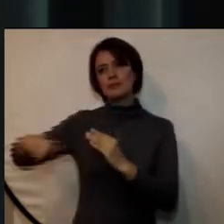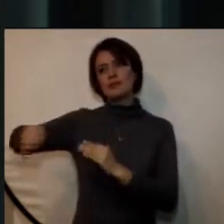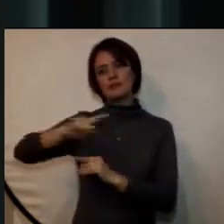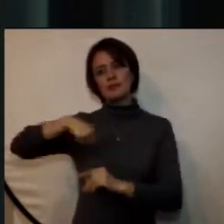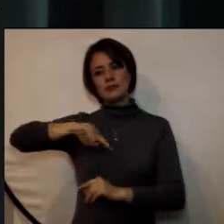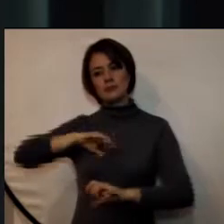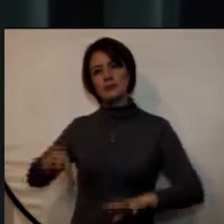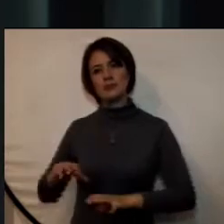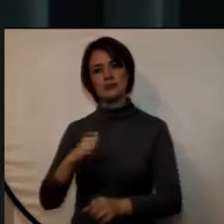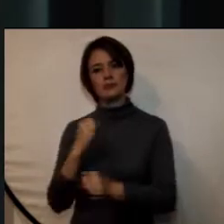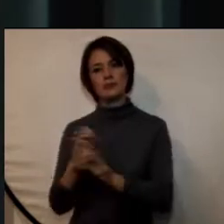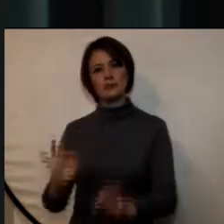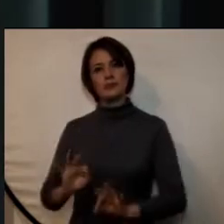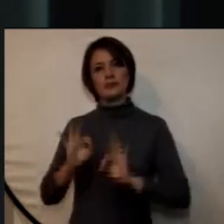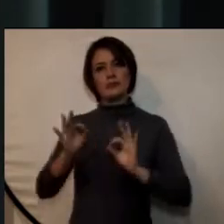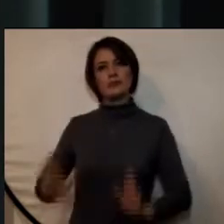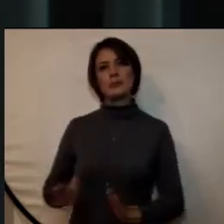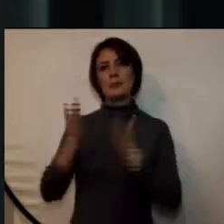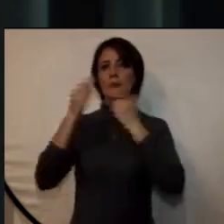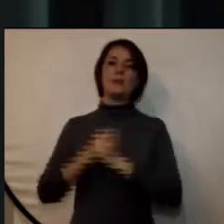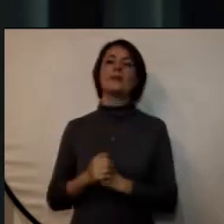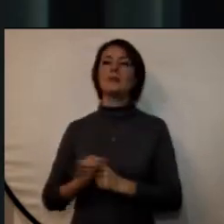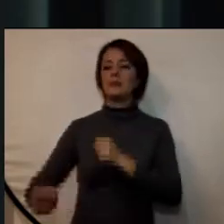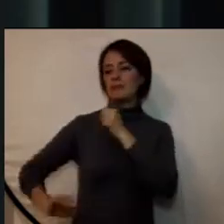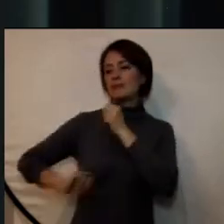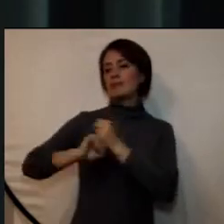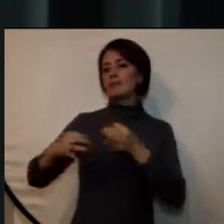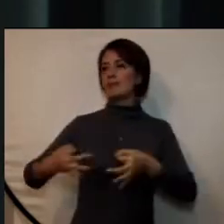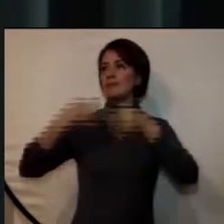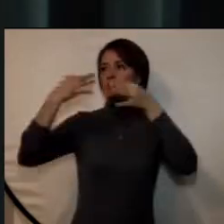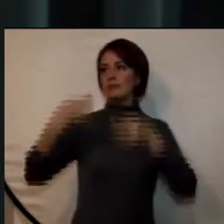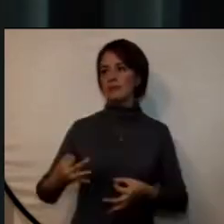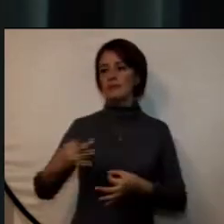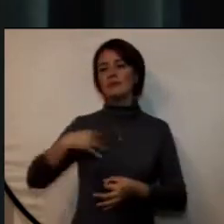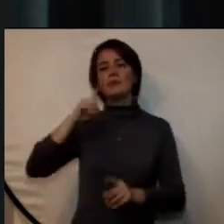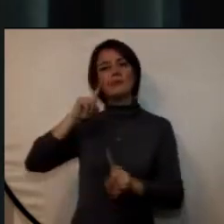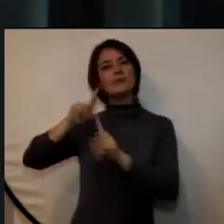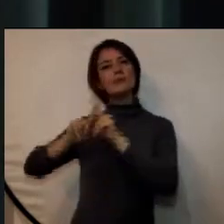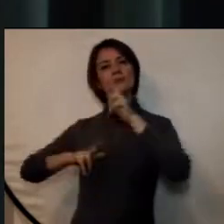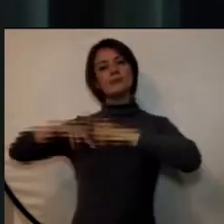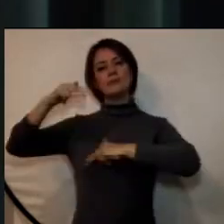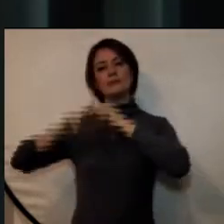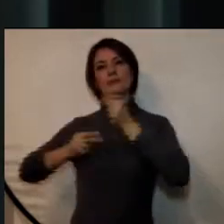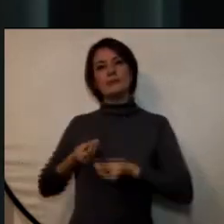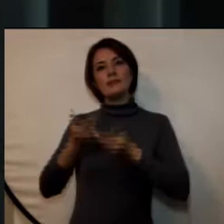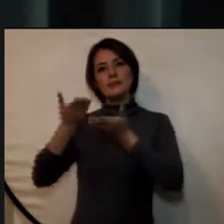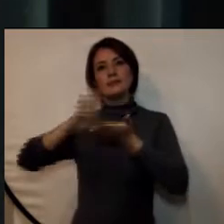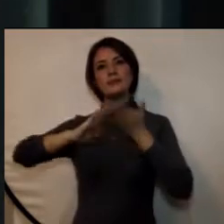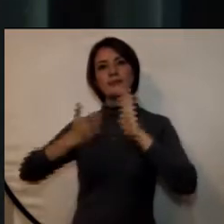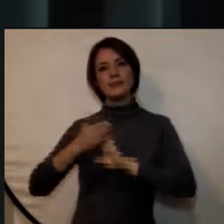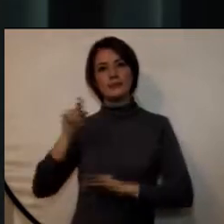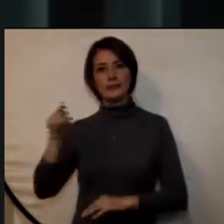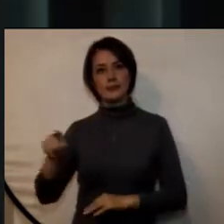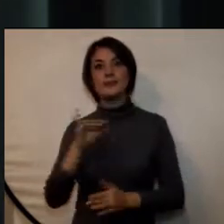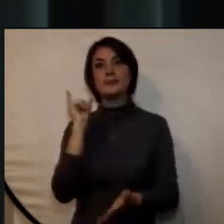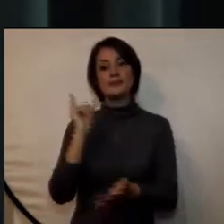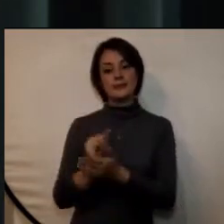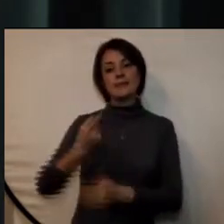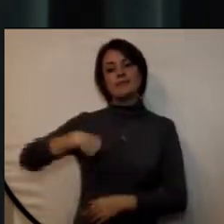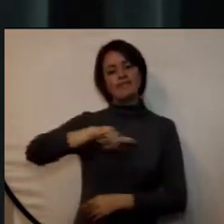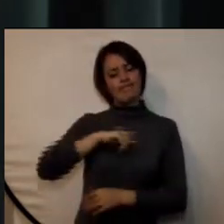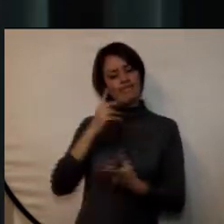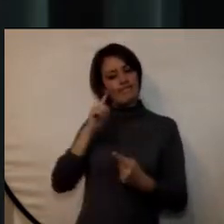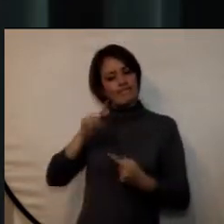nuestra competitividad, con una contribución efectiva en la búsqueda y construcción de la paz. Por eso, hay que